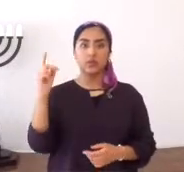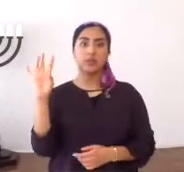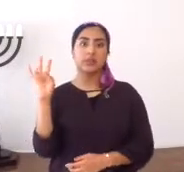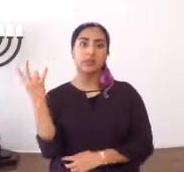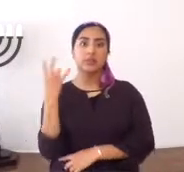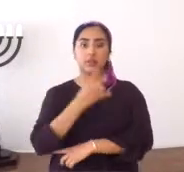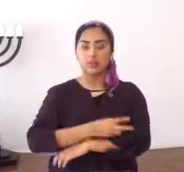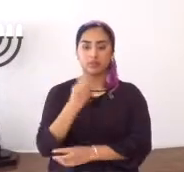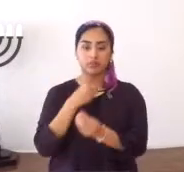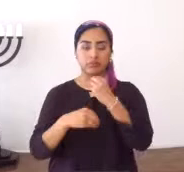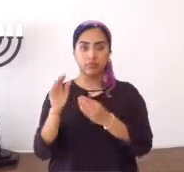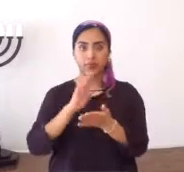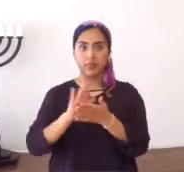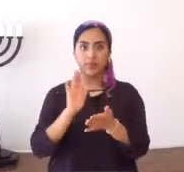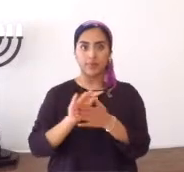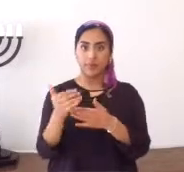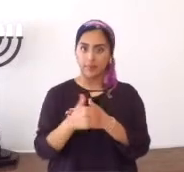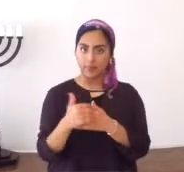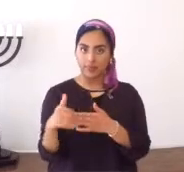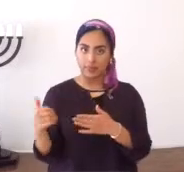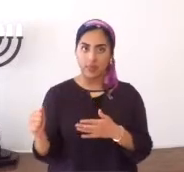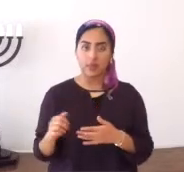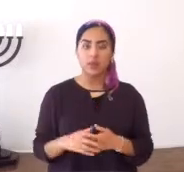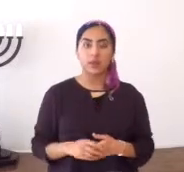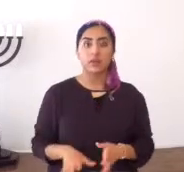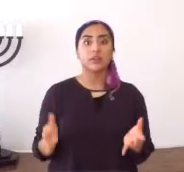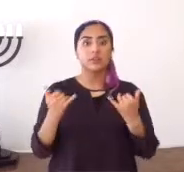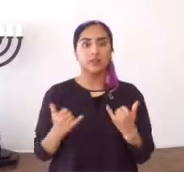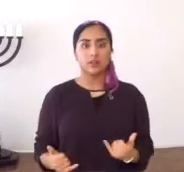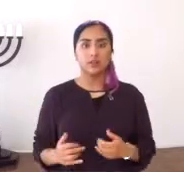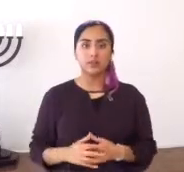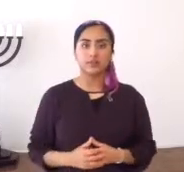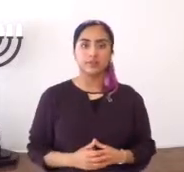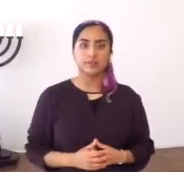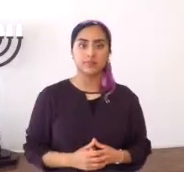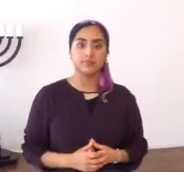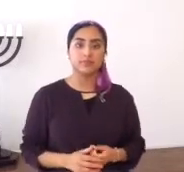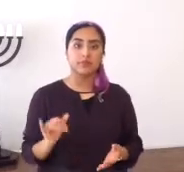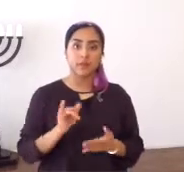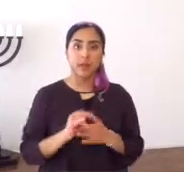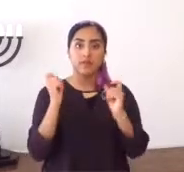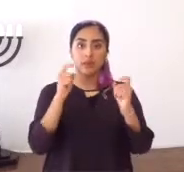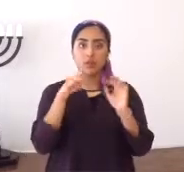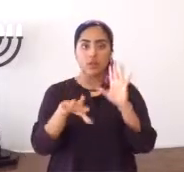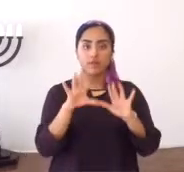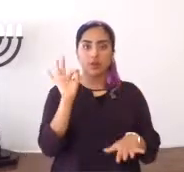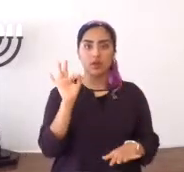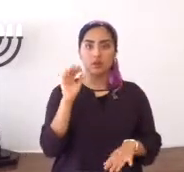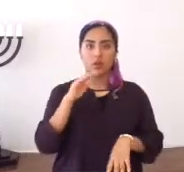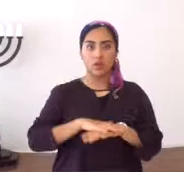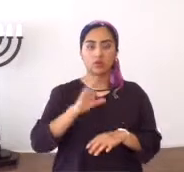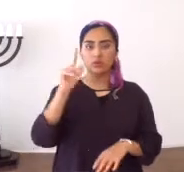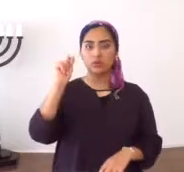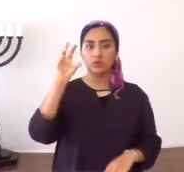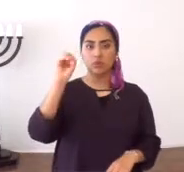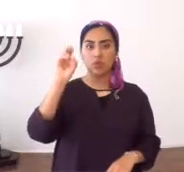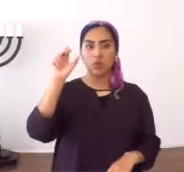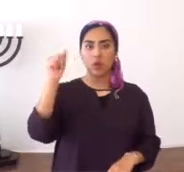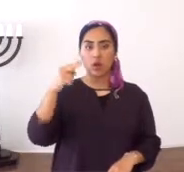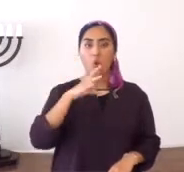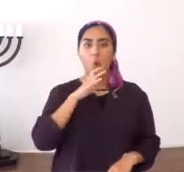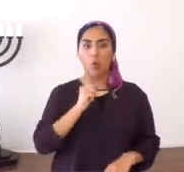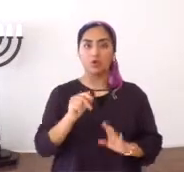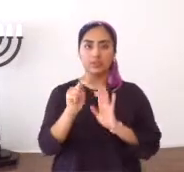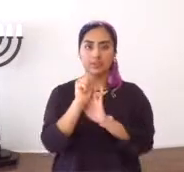Yahweh, siete días, comeréis panes, sin levadura, Hamatzá, ahora, esta fiesta, usted la encuentra,